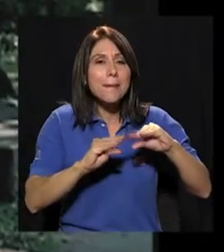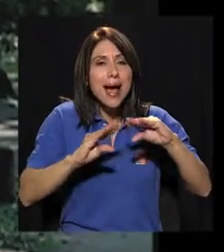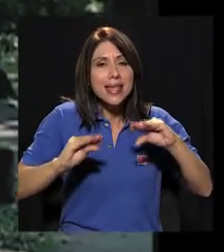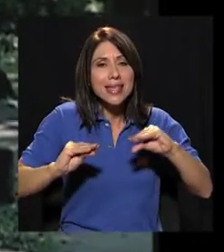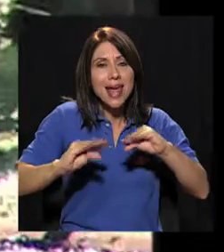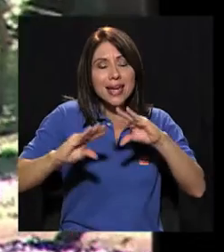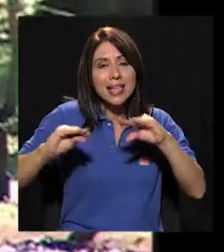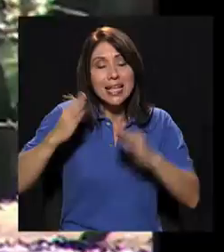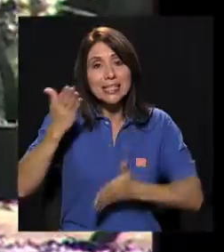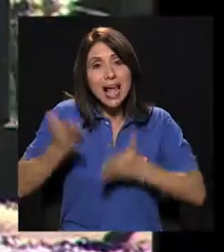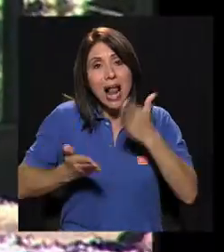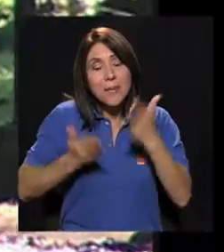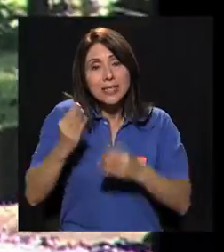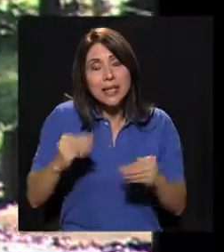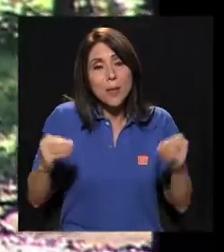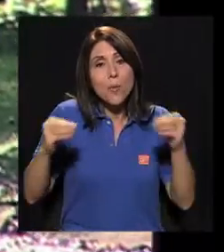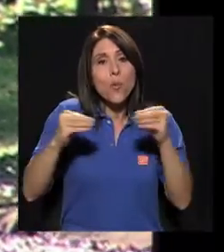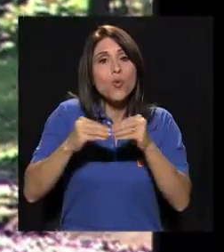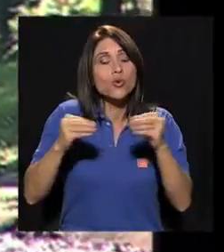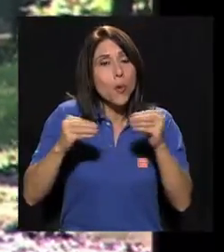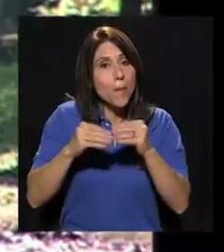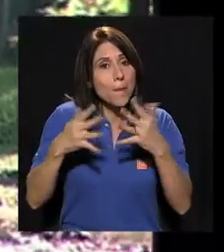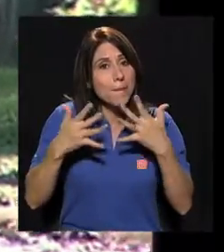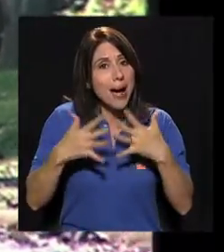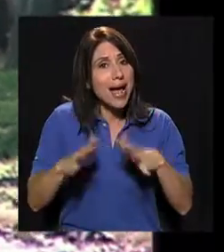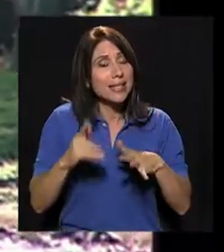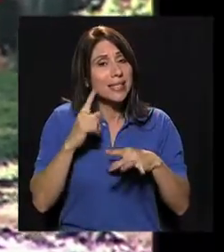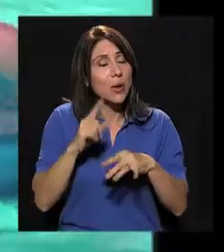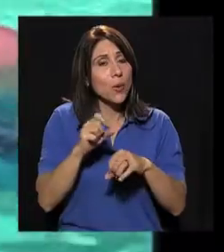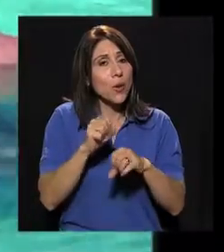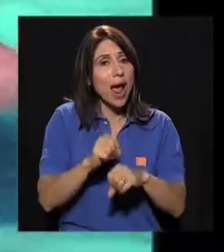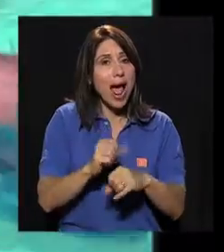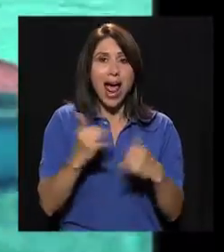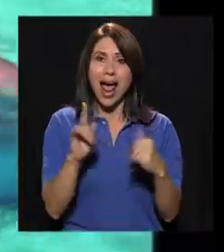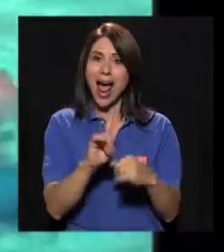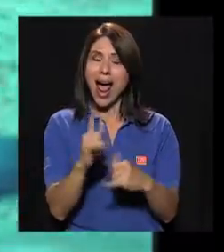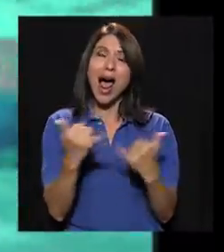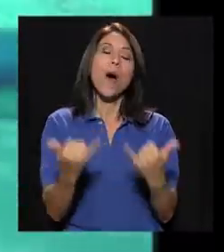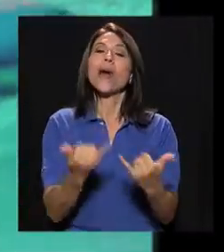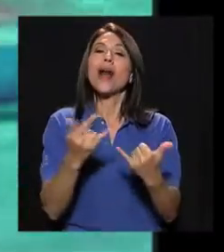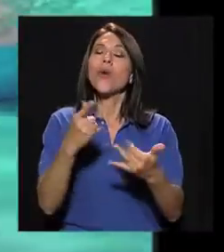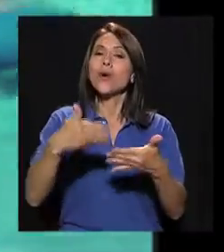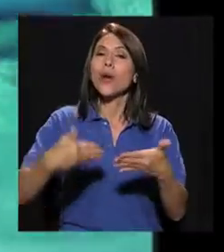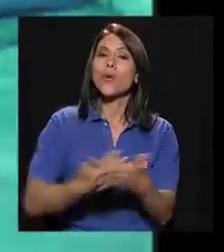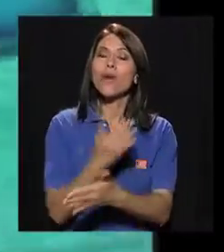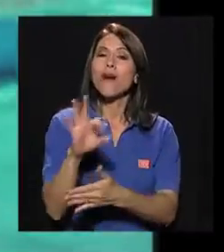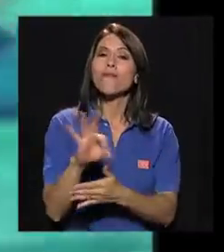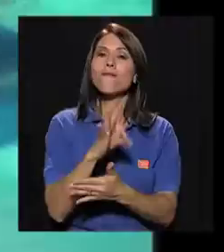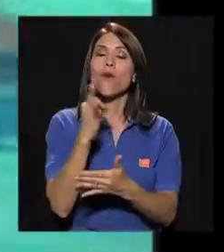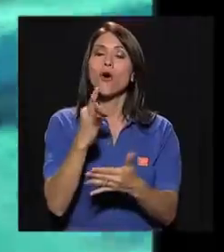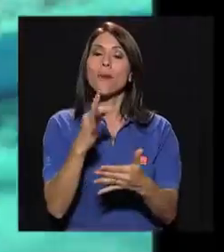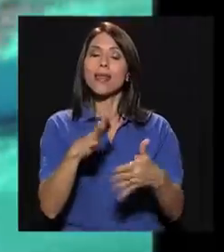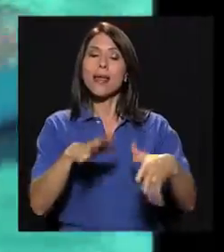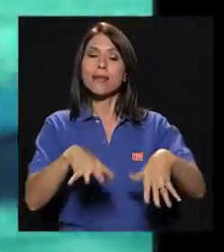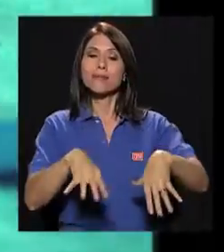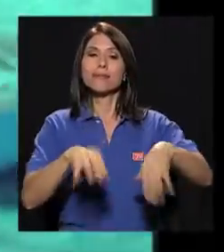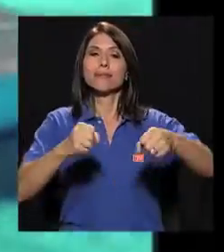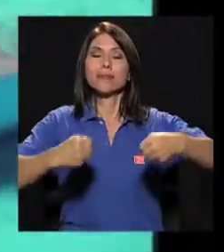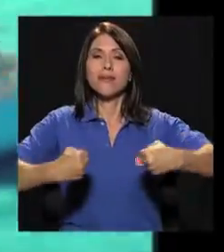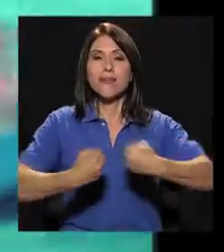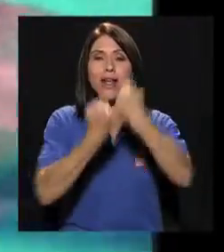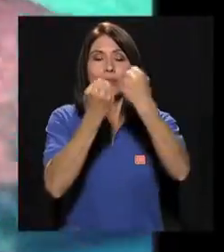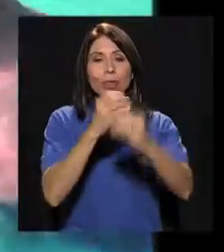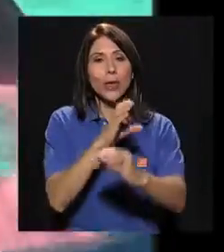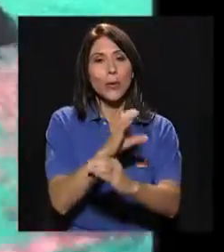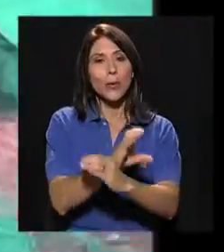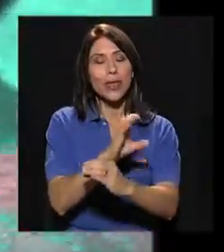mañanitas, sean mucho más que una moda. ¿No son más bien parte de una nueva forma de asumir